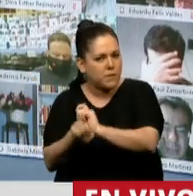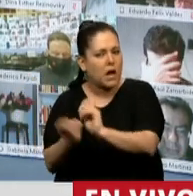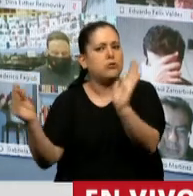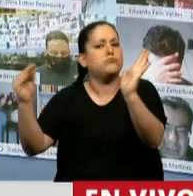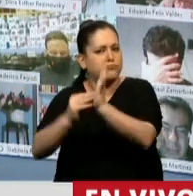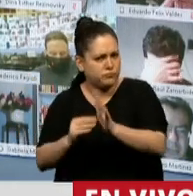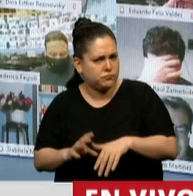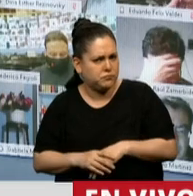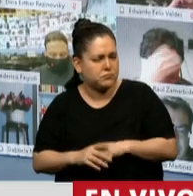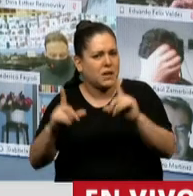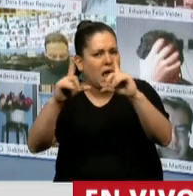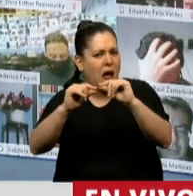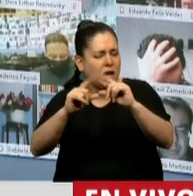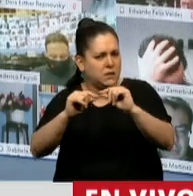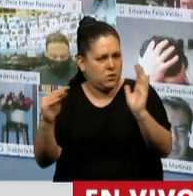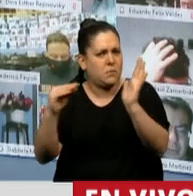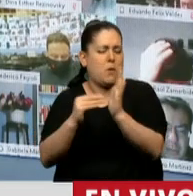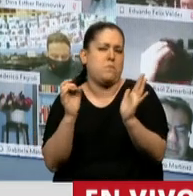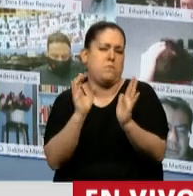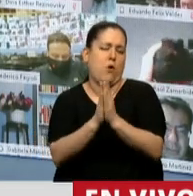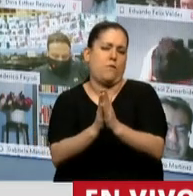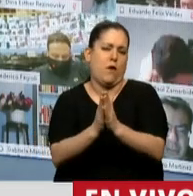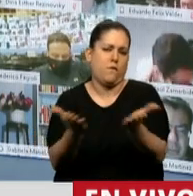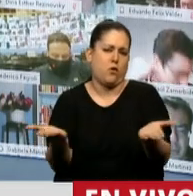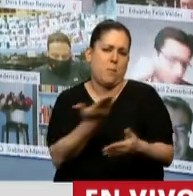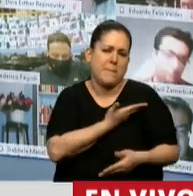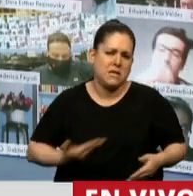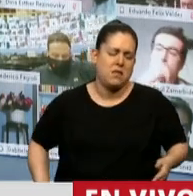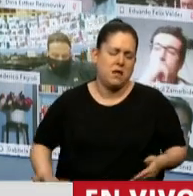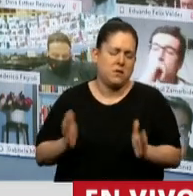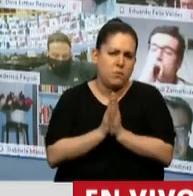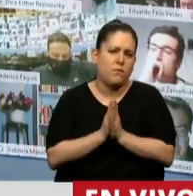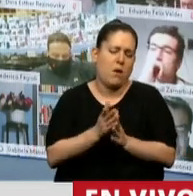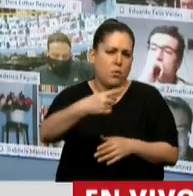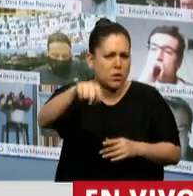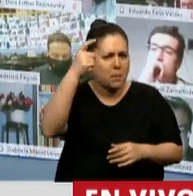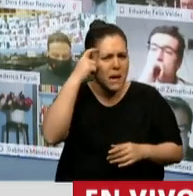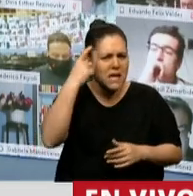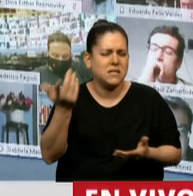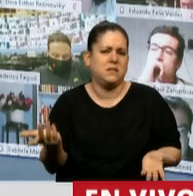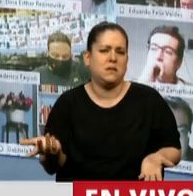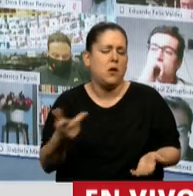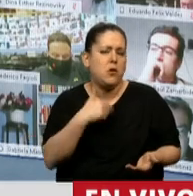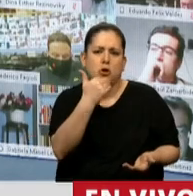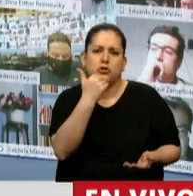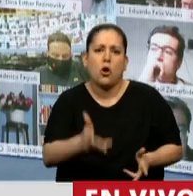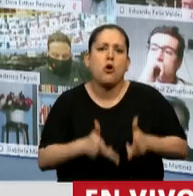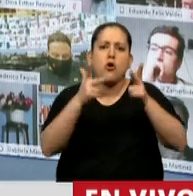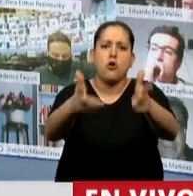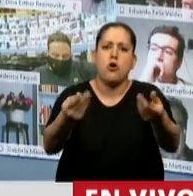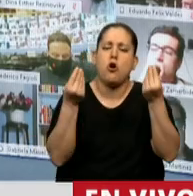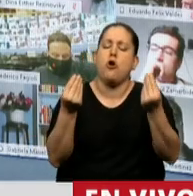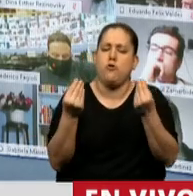en uno de los artículos? Por favor, presidente, reflexionen. Yo no sé cómo decirles que